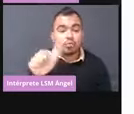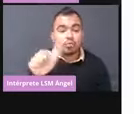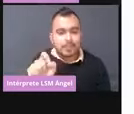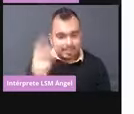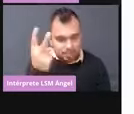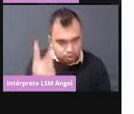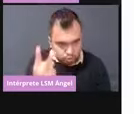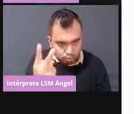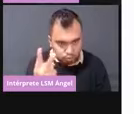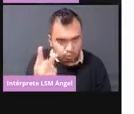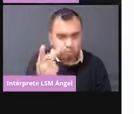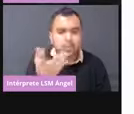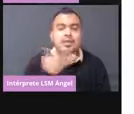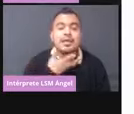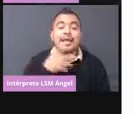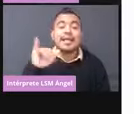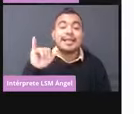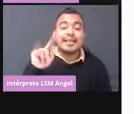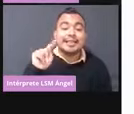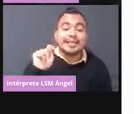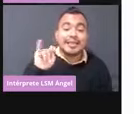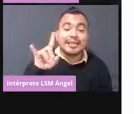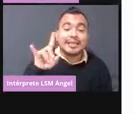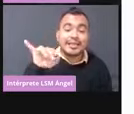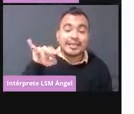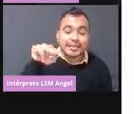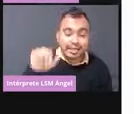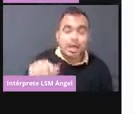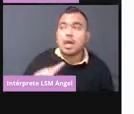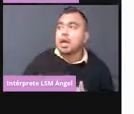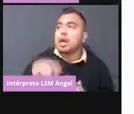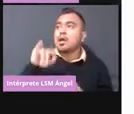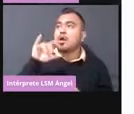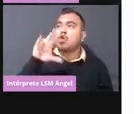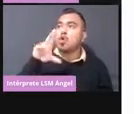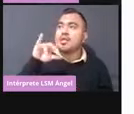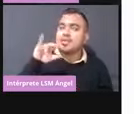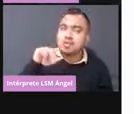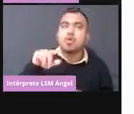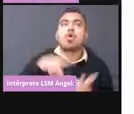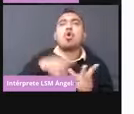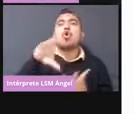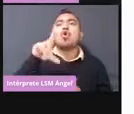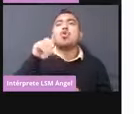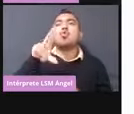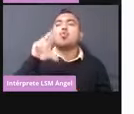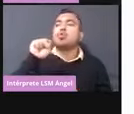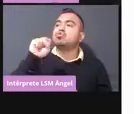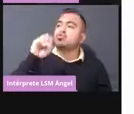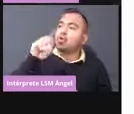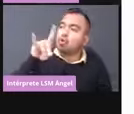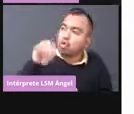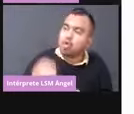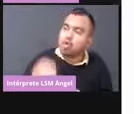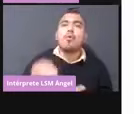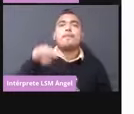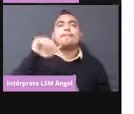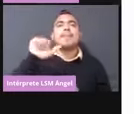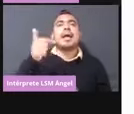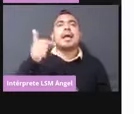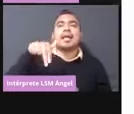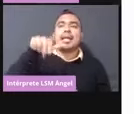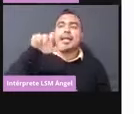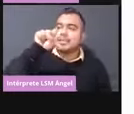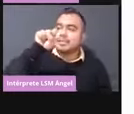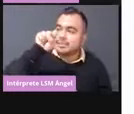Tiene histidina, clorhidrato de histidina, cloruro de sodio, de magnesio, etanol, sacarosa y